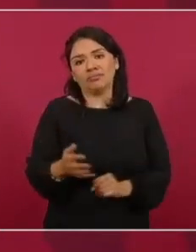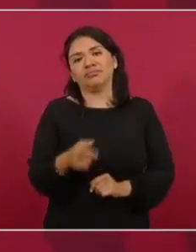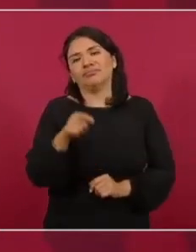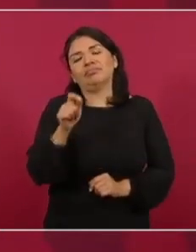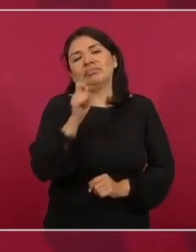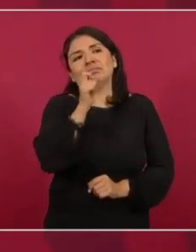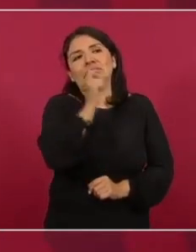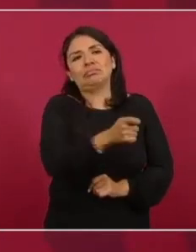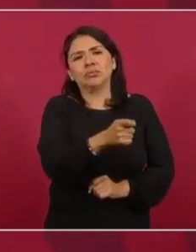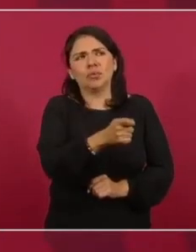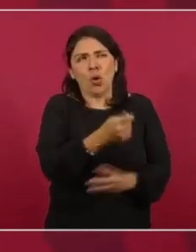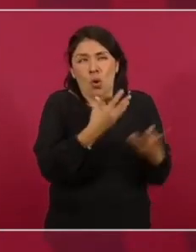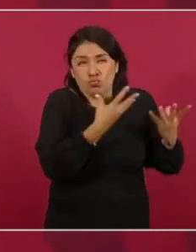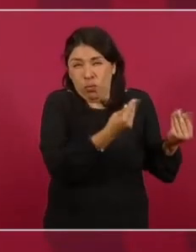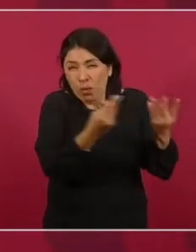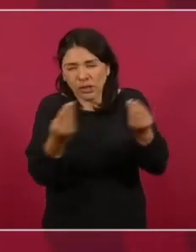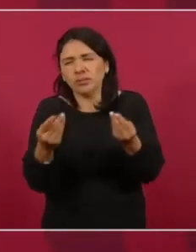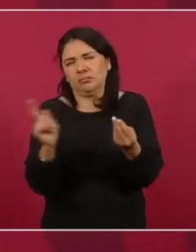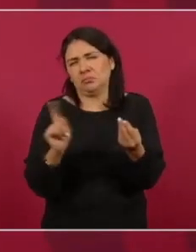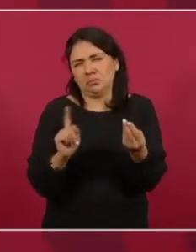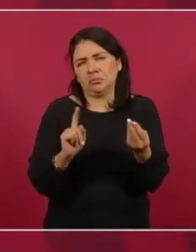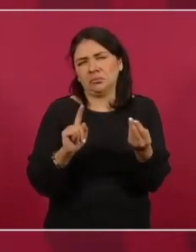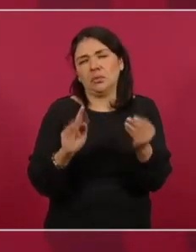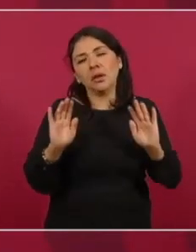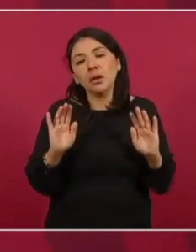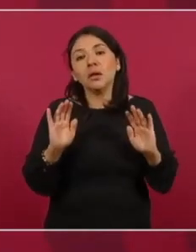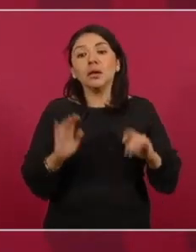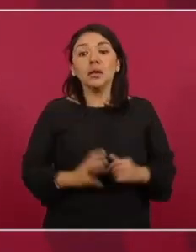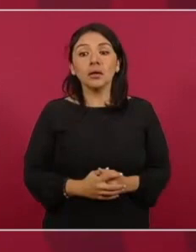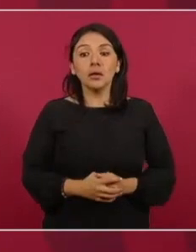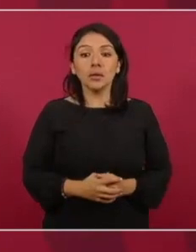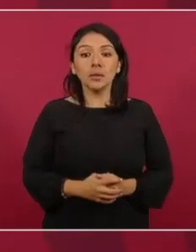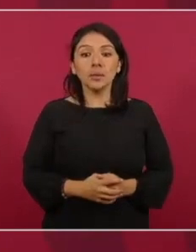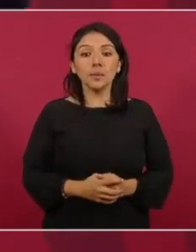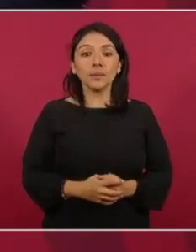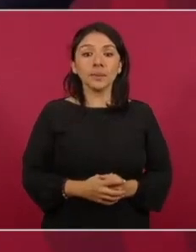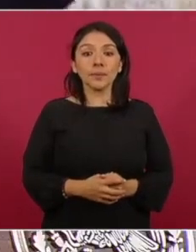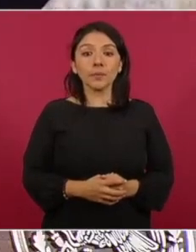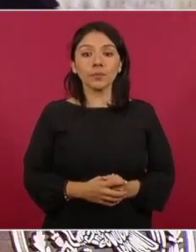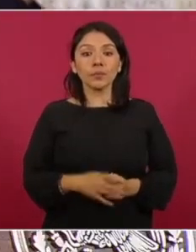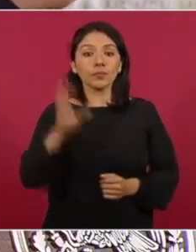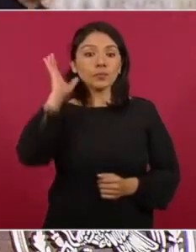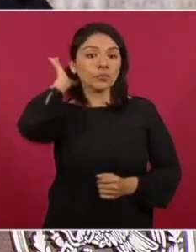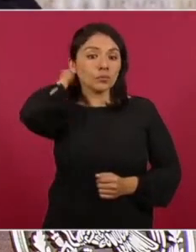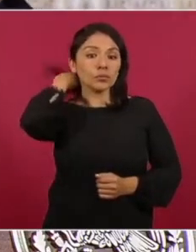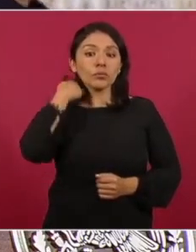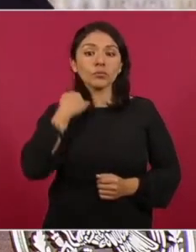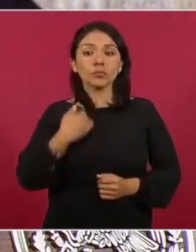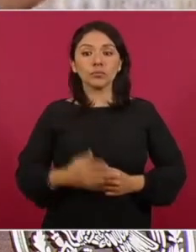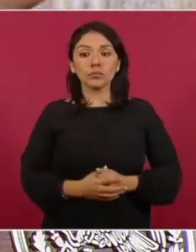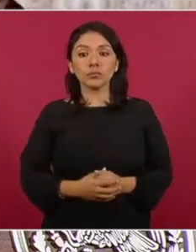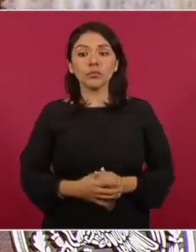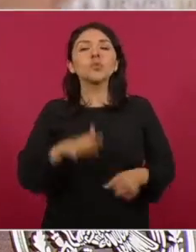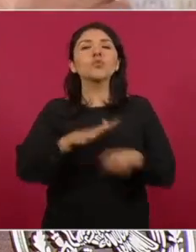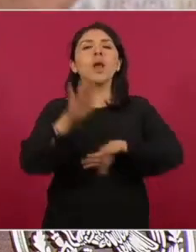no muchas, las más